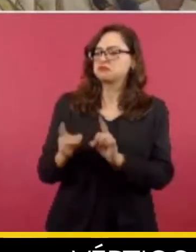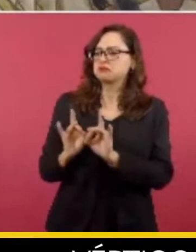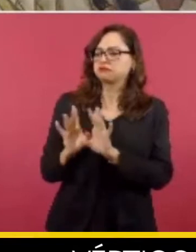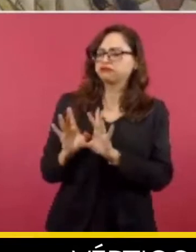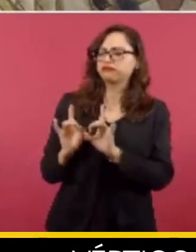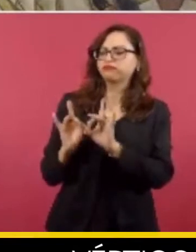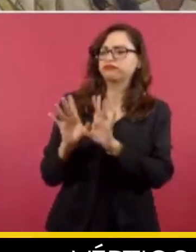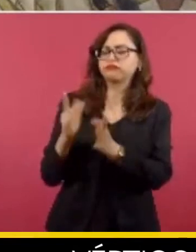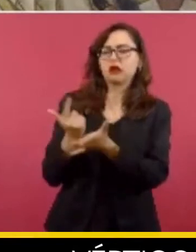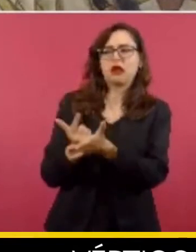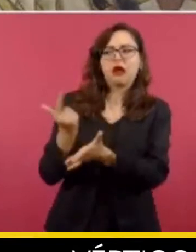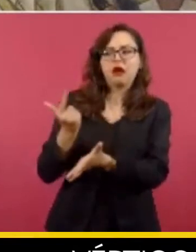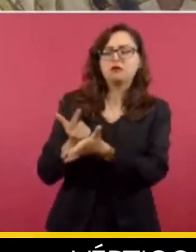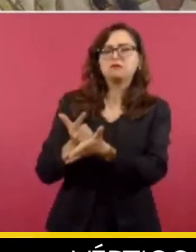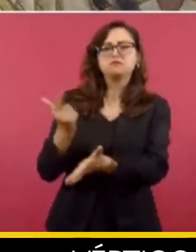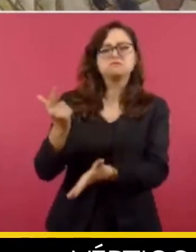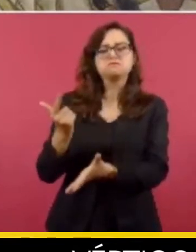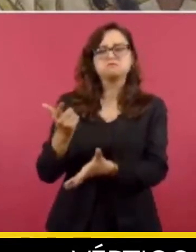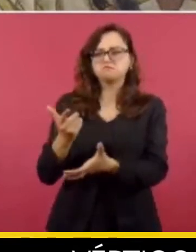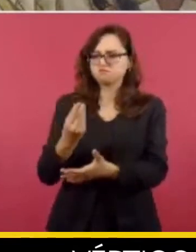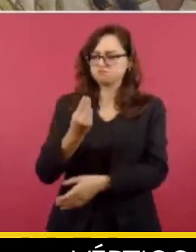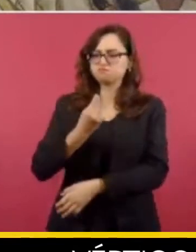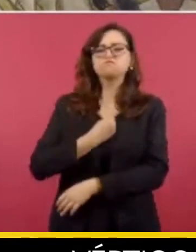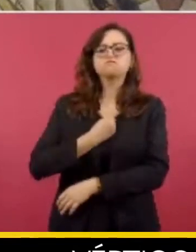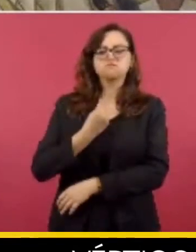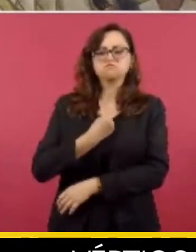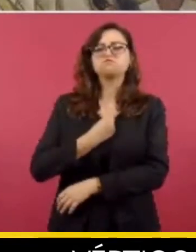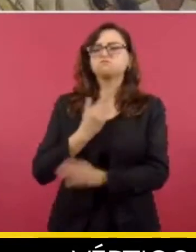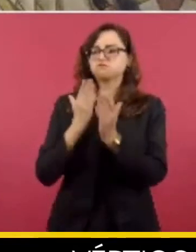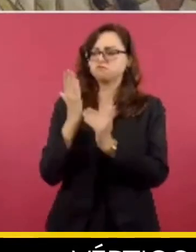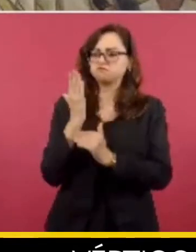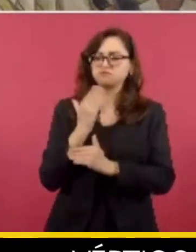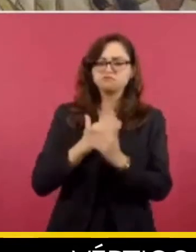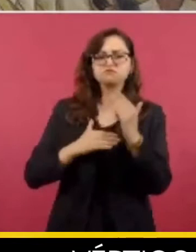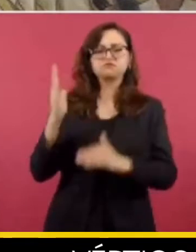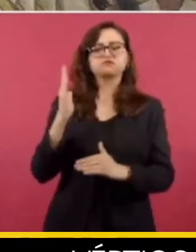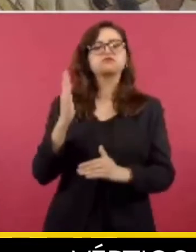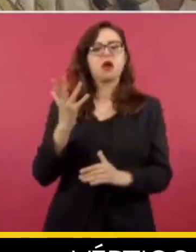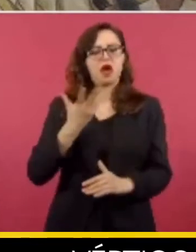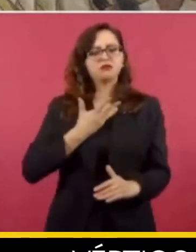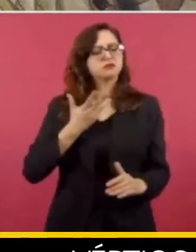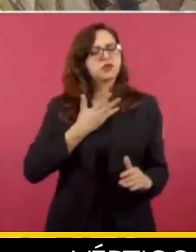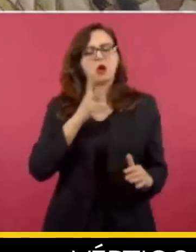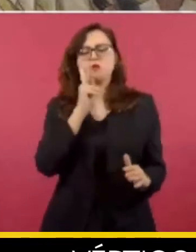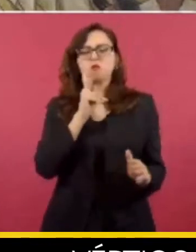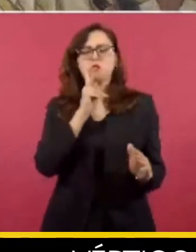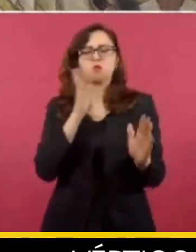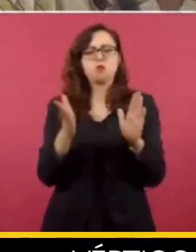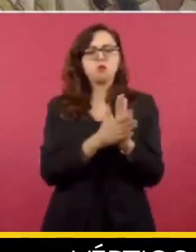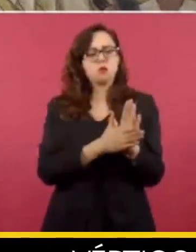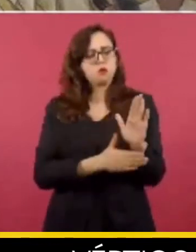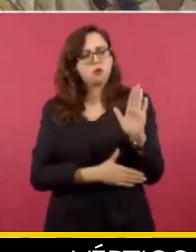adelante, como lo demuestran los resultados. Se nos